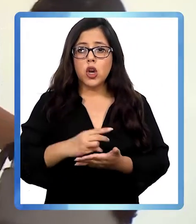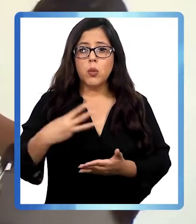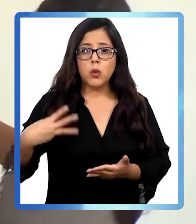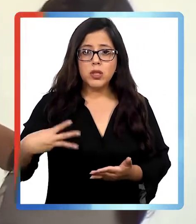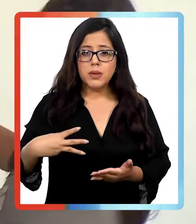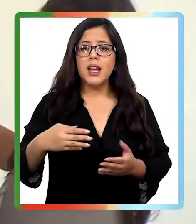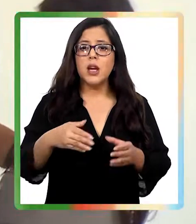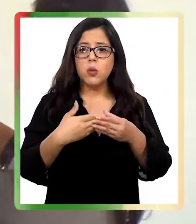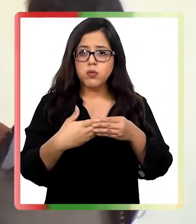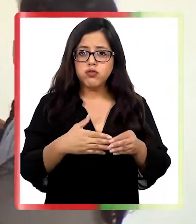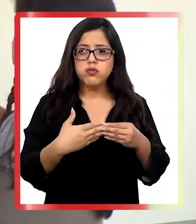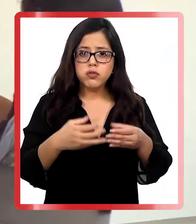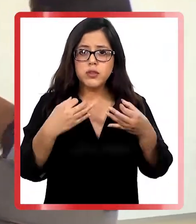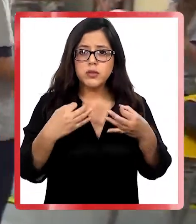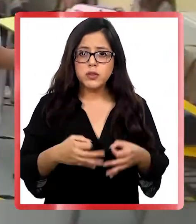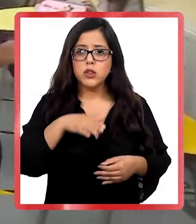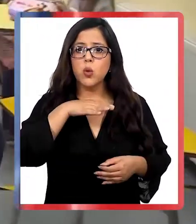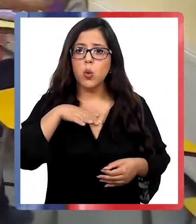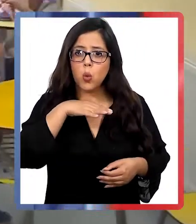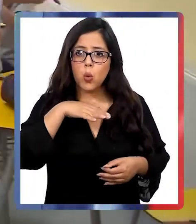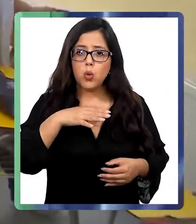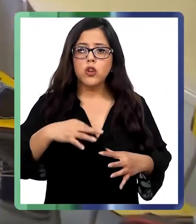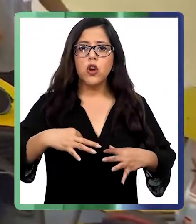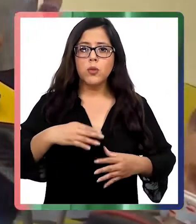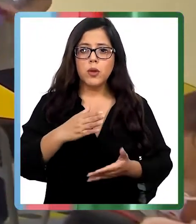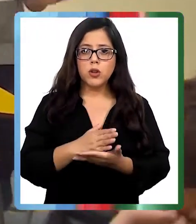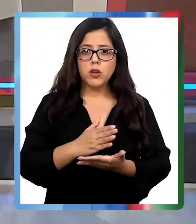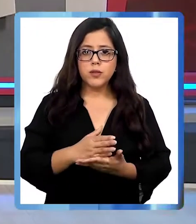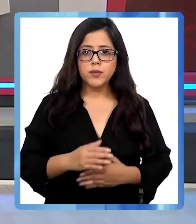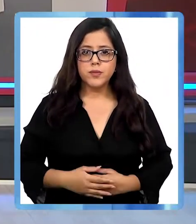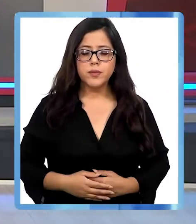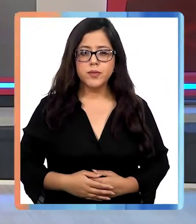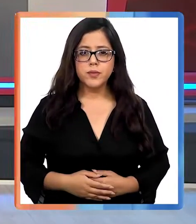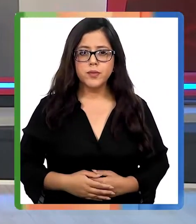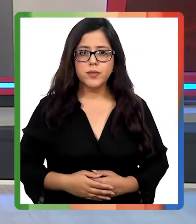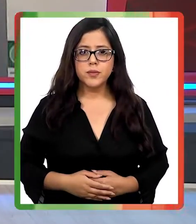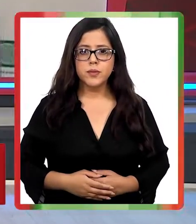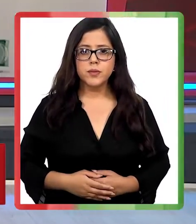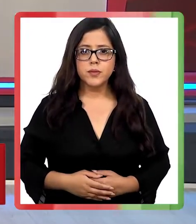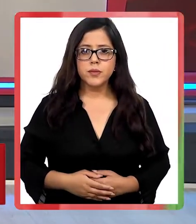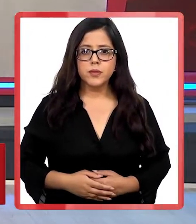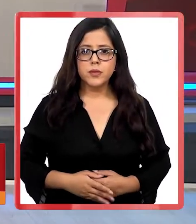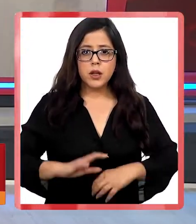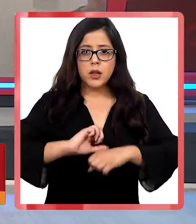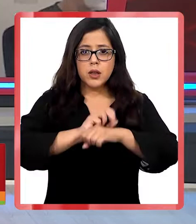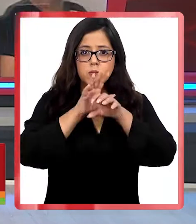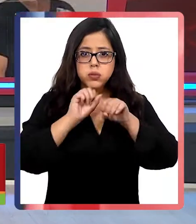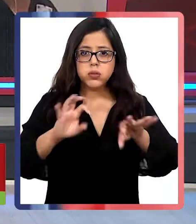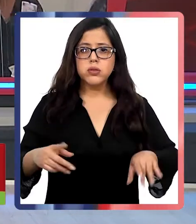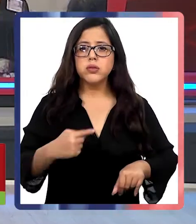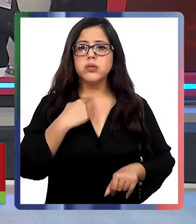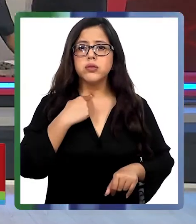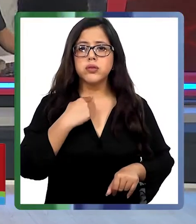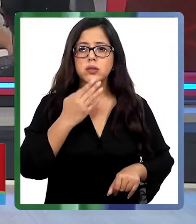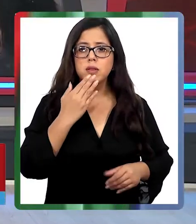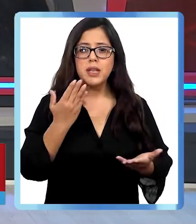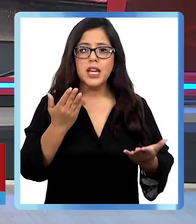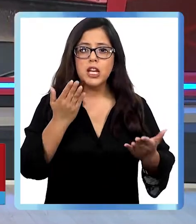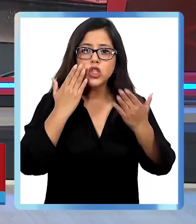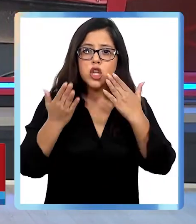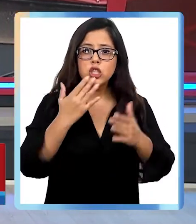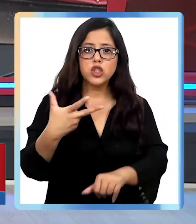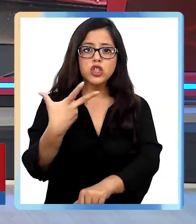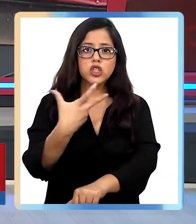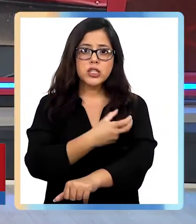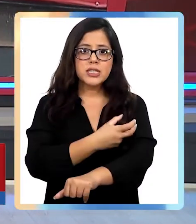flexibilización del uso del uniforme escolar. La pandemia también ha perjudicado la donación de sangre, que ha disminuido,